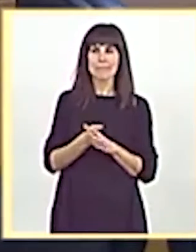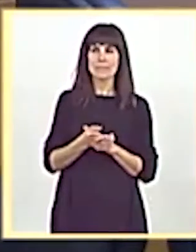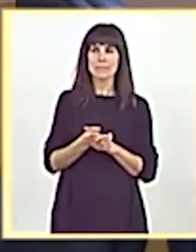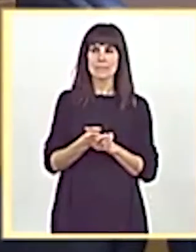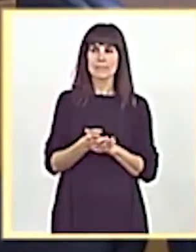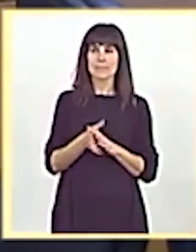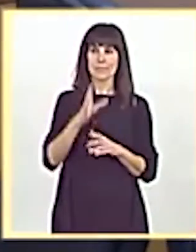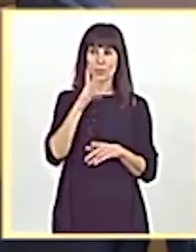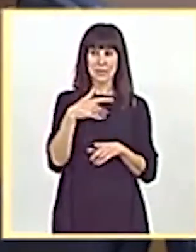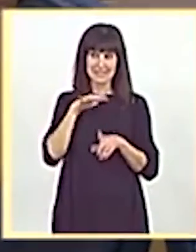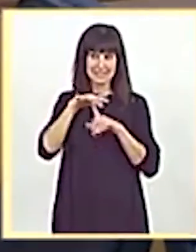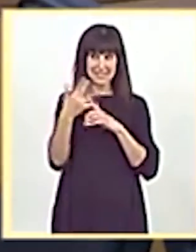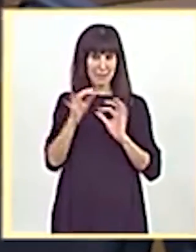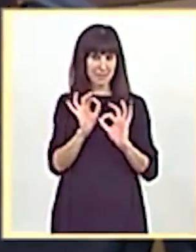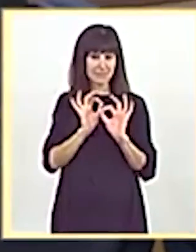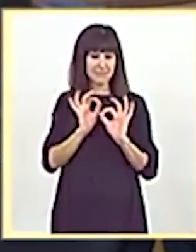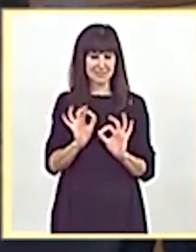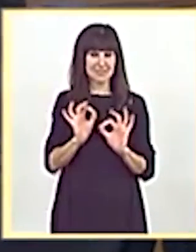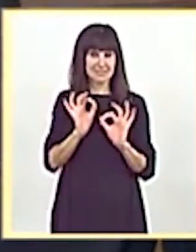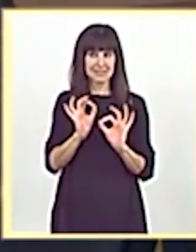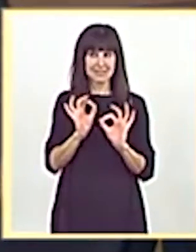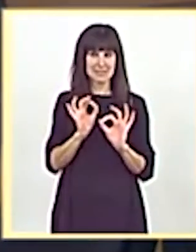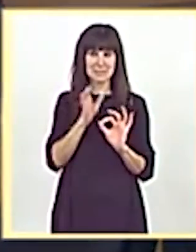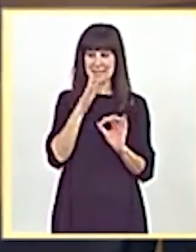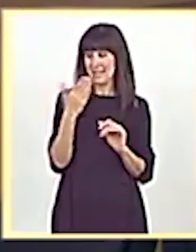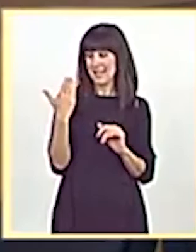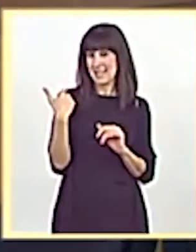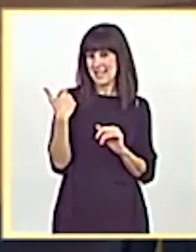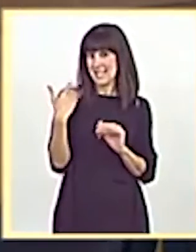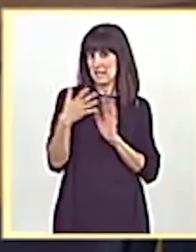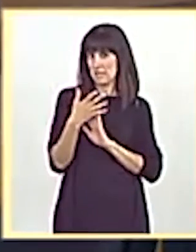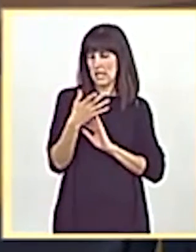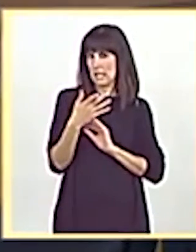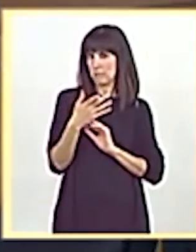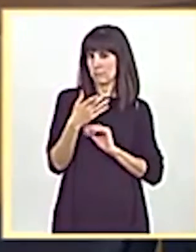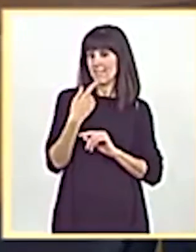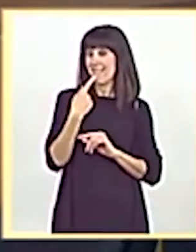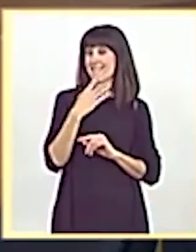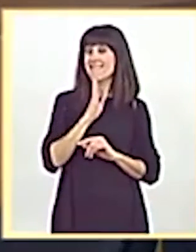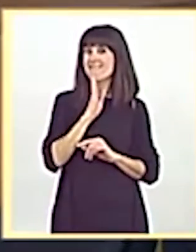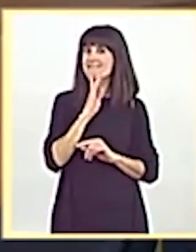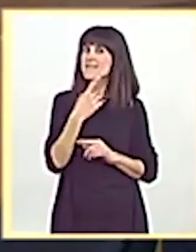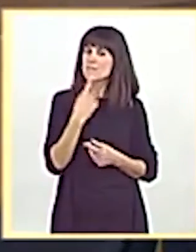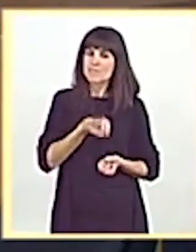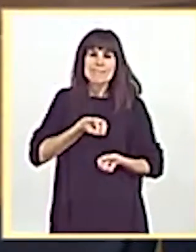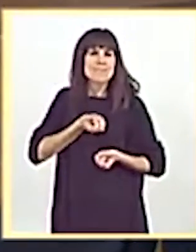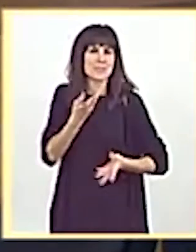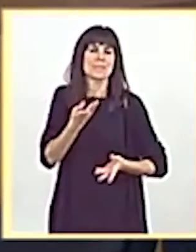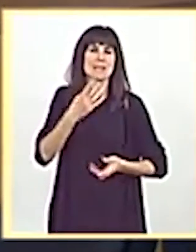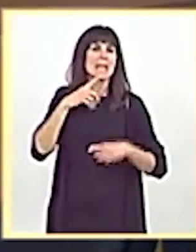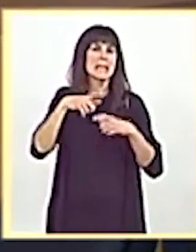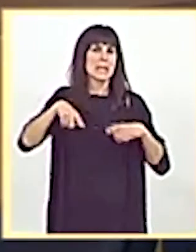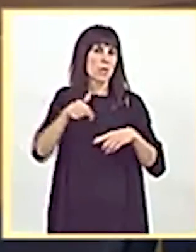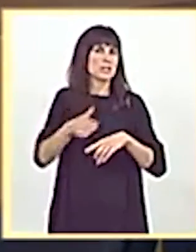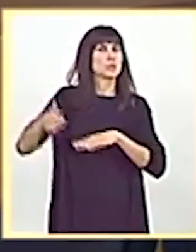Por la cuestión concreta de la reciente sentencia del Tribunal Supremo que usted ha comentado, pues no nos queda más que